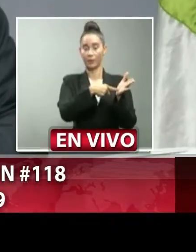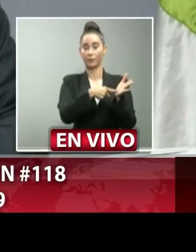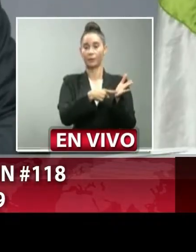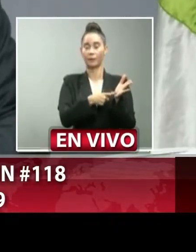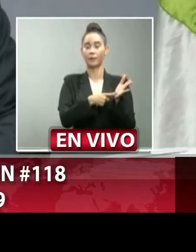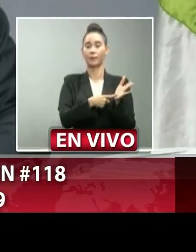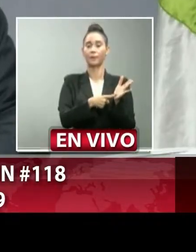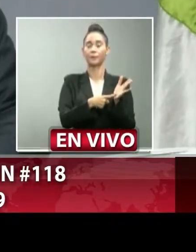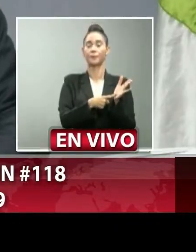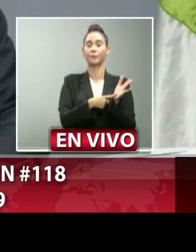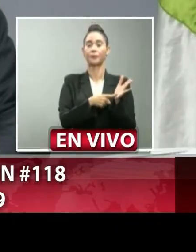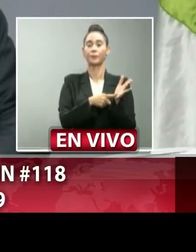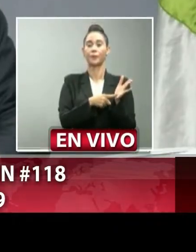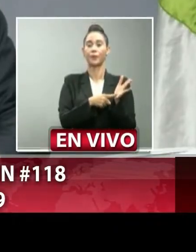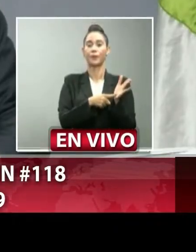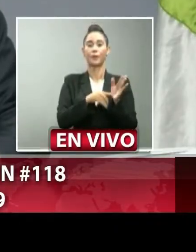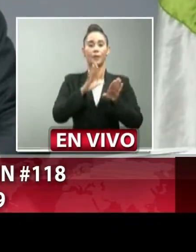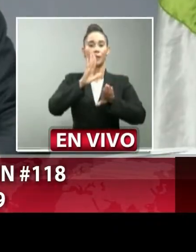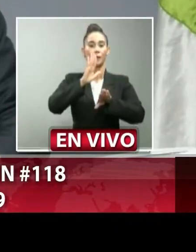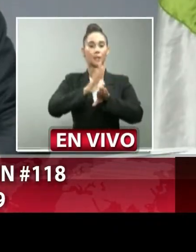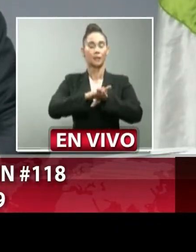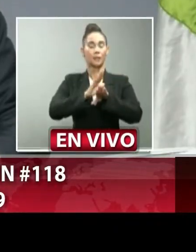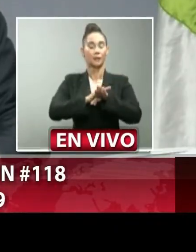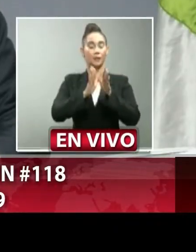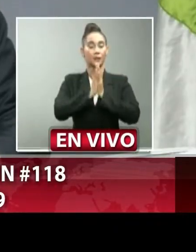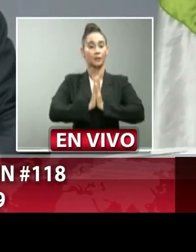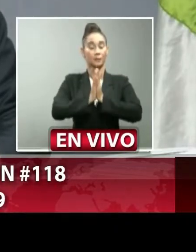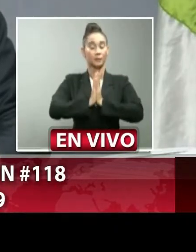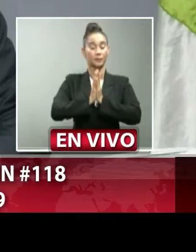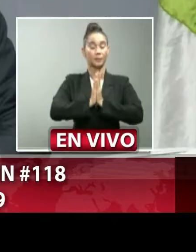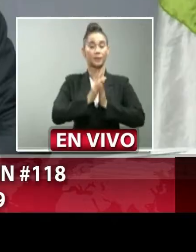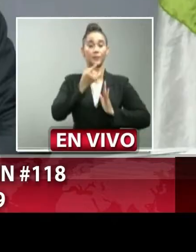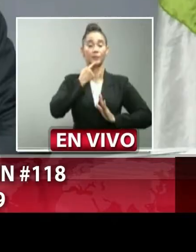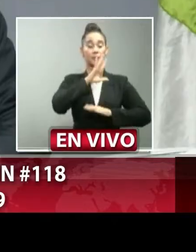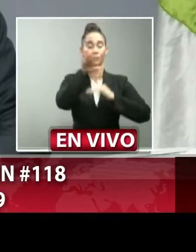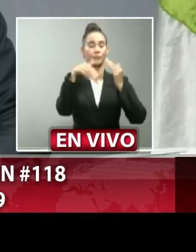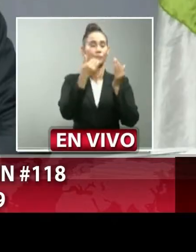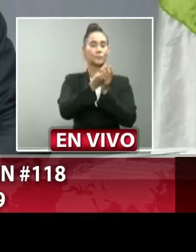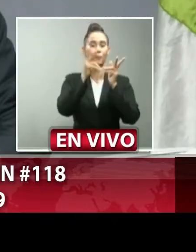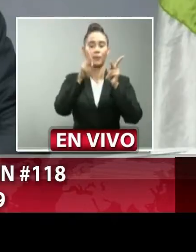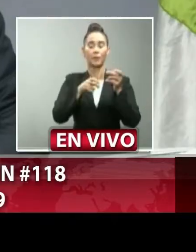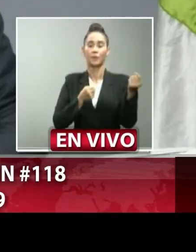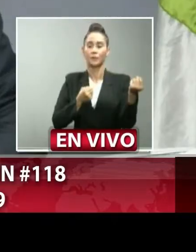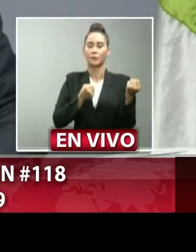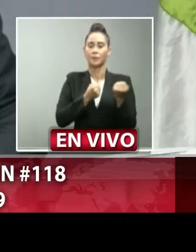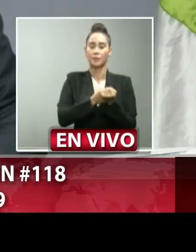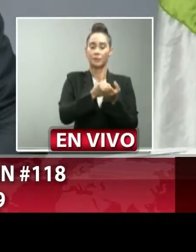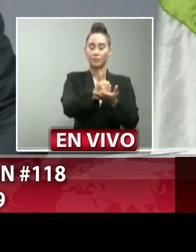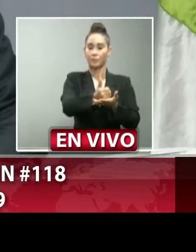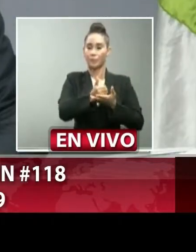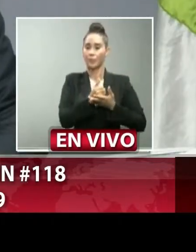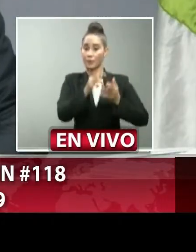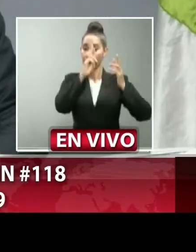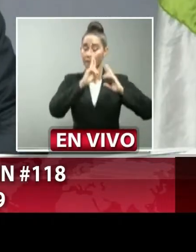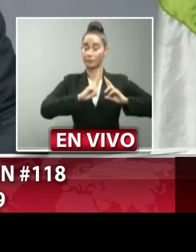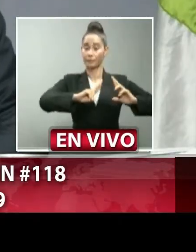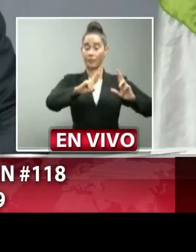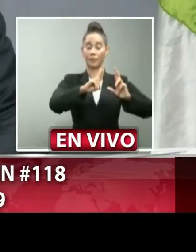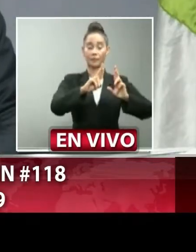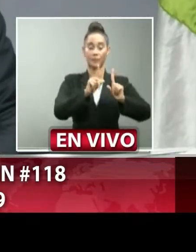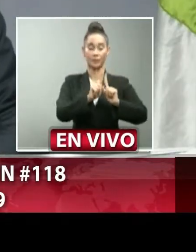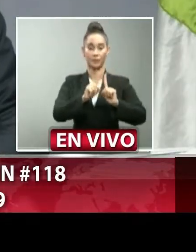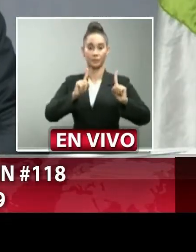y el llamado que hemos estado haciendo a la población a cooperar con las medidas de